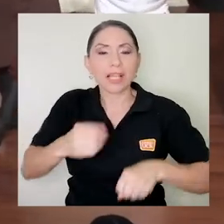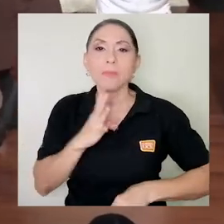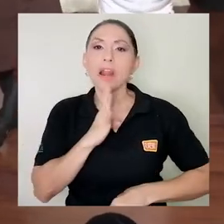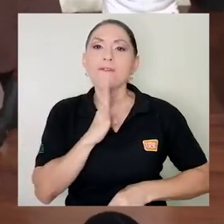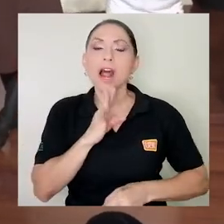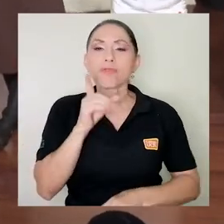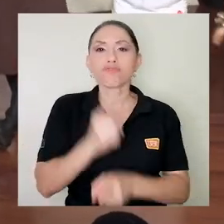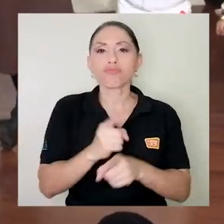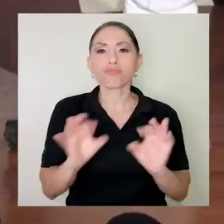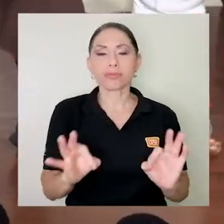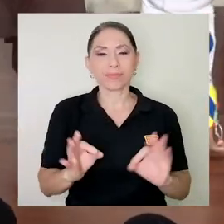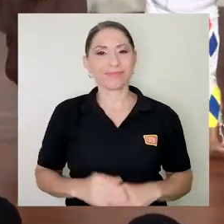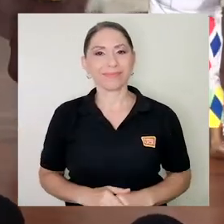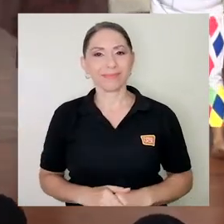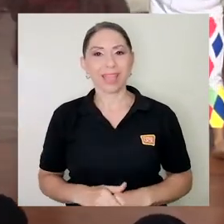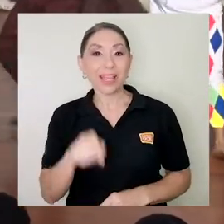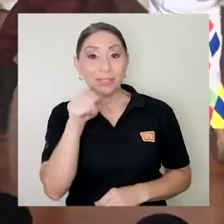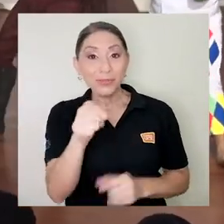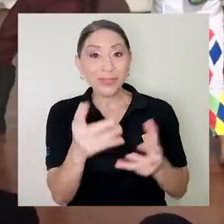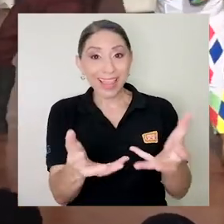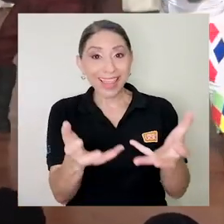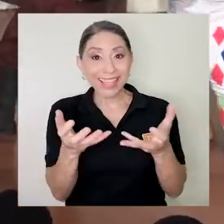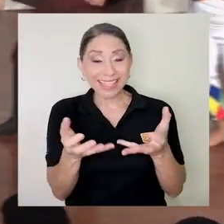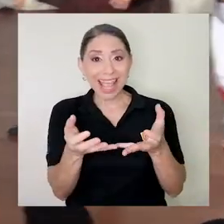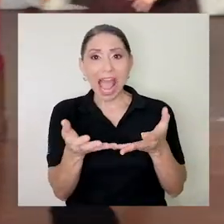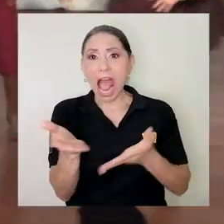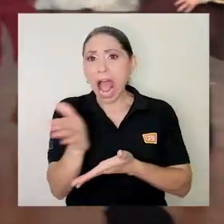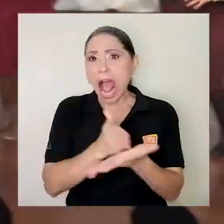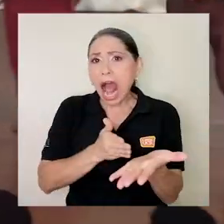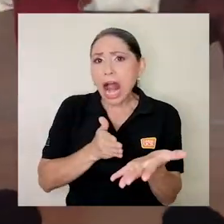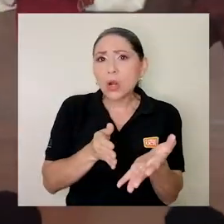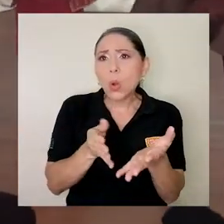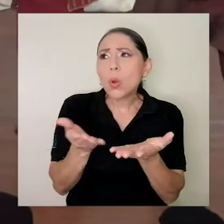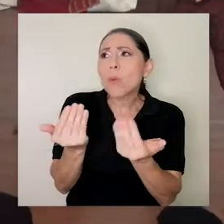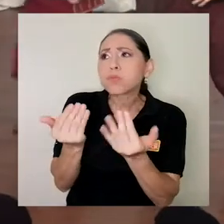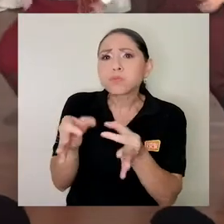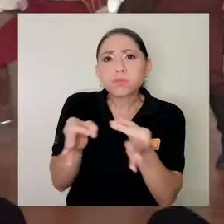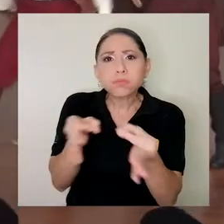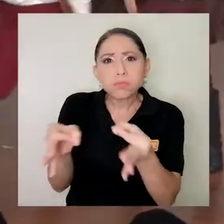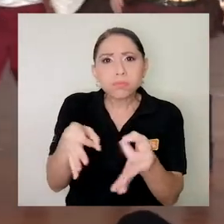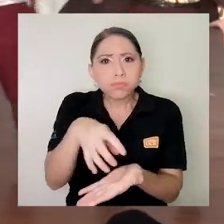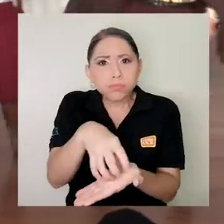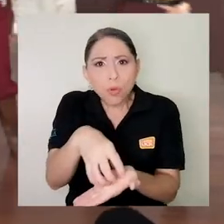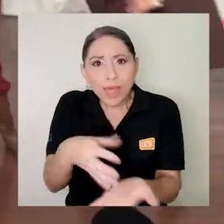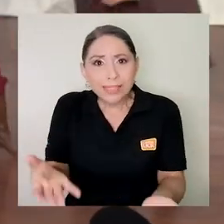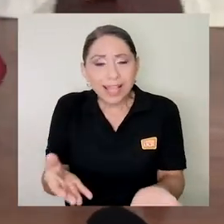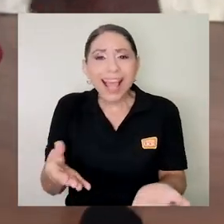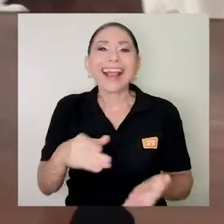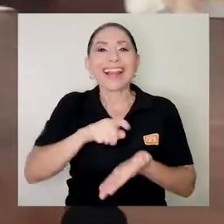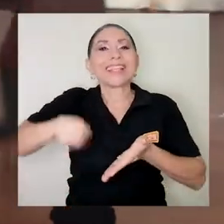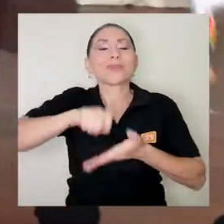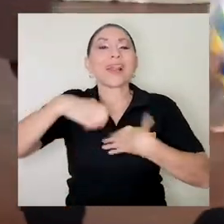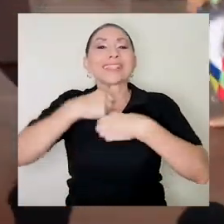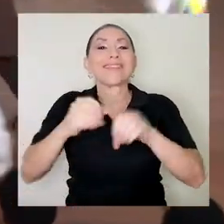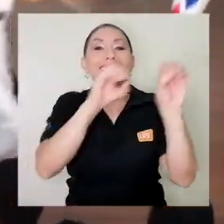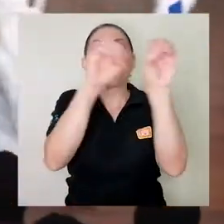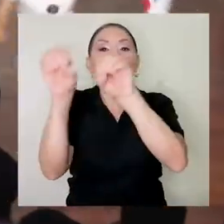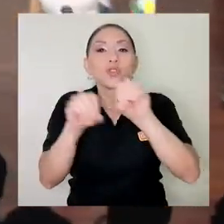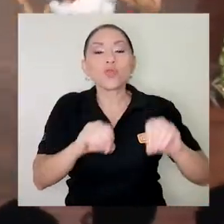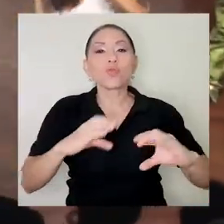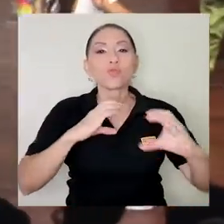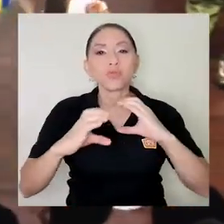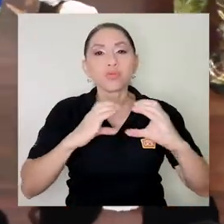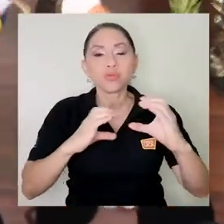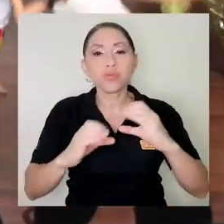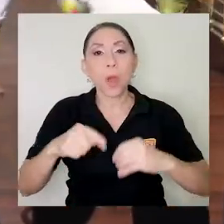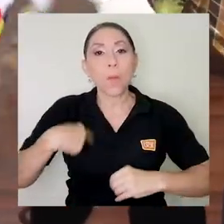correctamente. Si usted desea aclarar dudas, la escuela tendrá un conversatorio vía Zoom el próximo 3 de